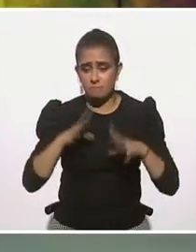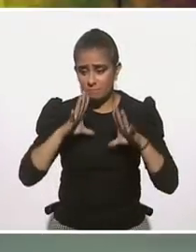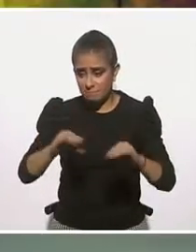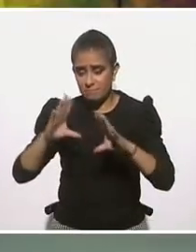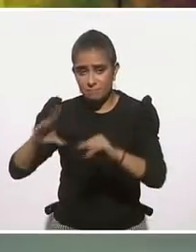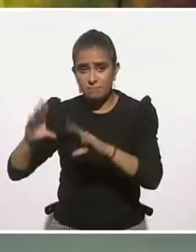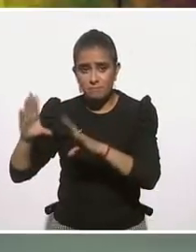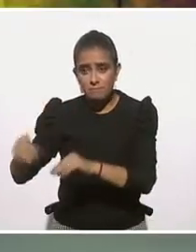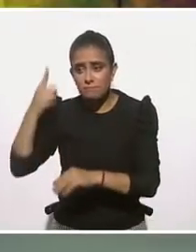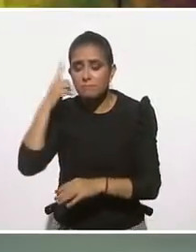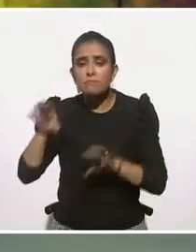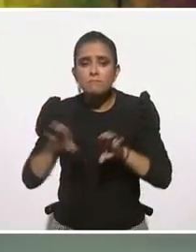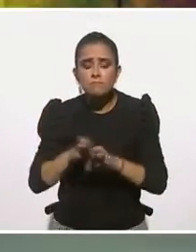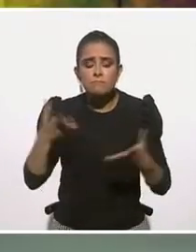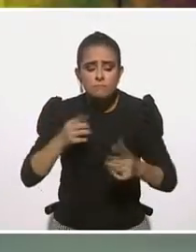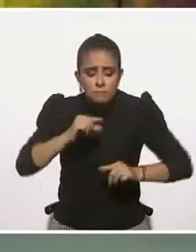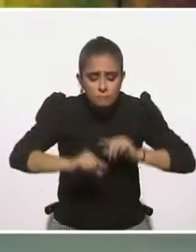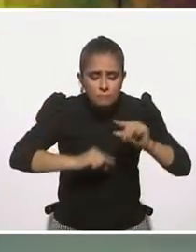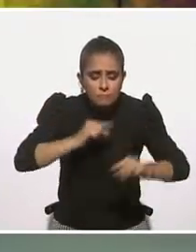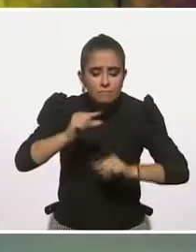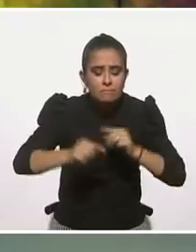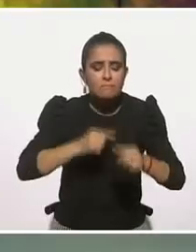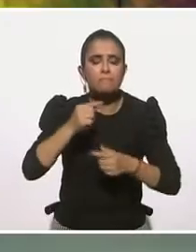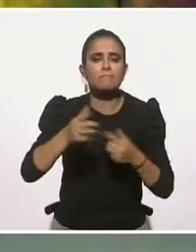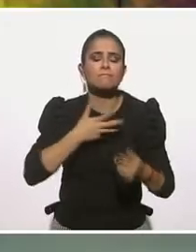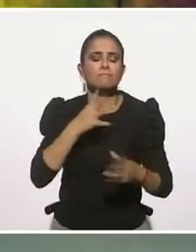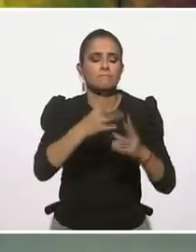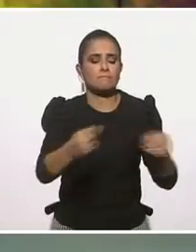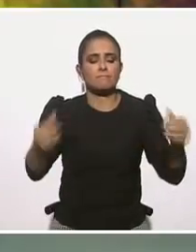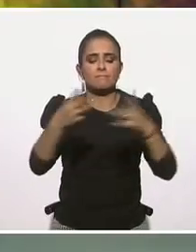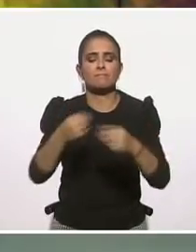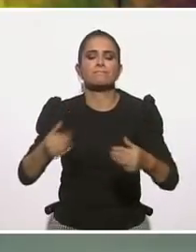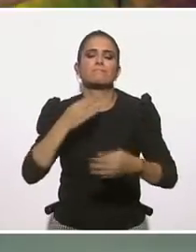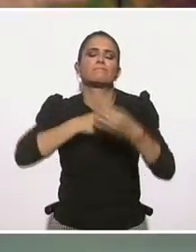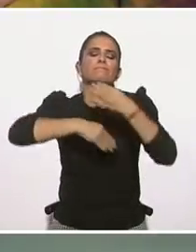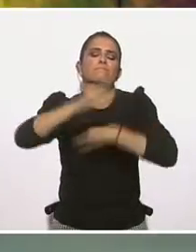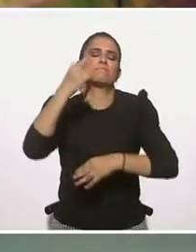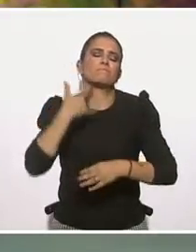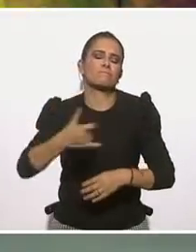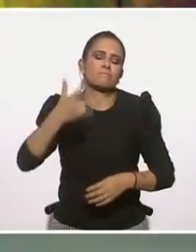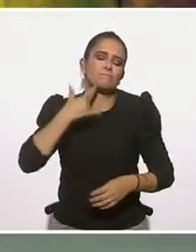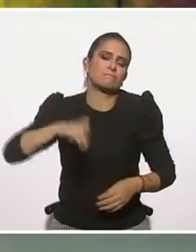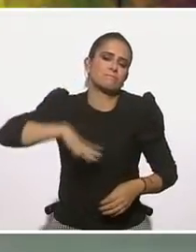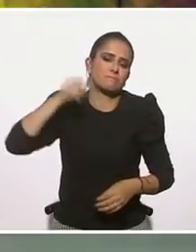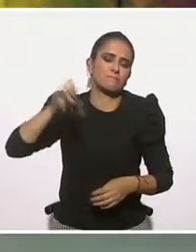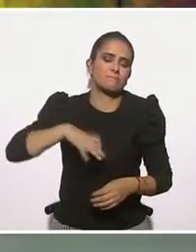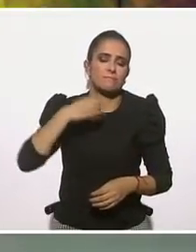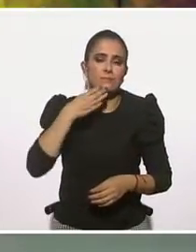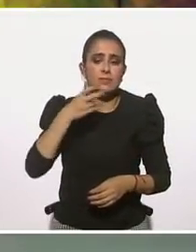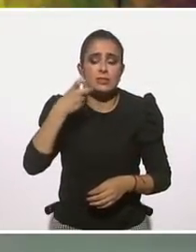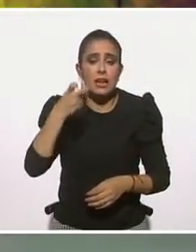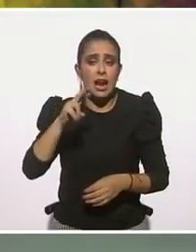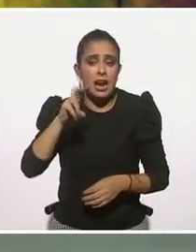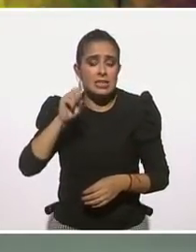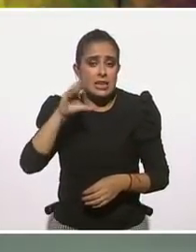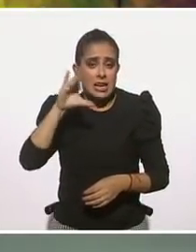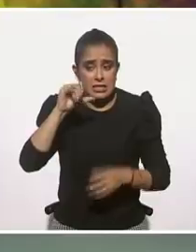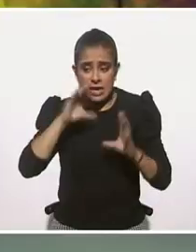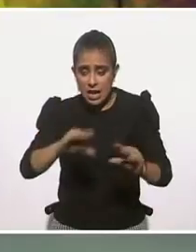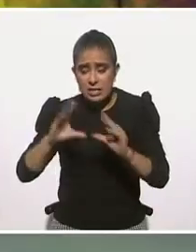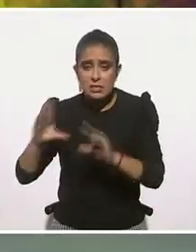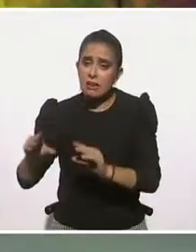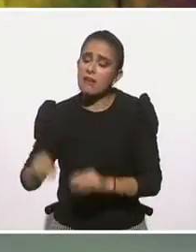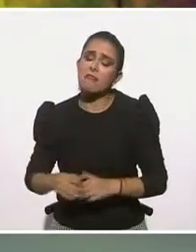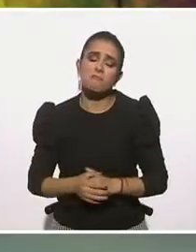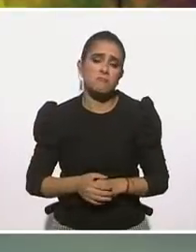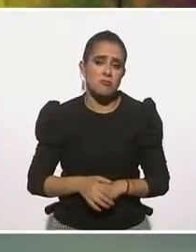vamos creando herramientas personales para resolver, pero qué importante lo que dice Fernando, que era lo que mencionaba, de apoyarnos en las redes de